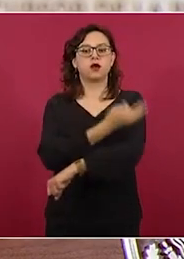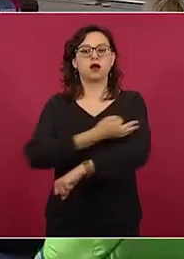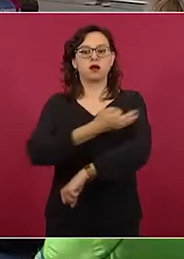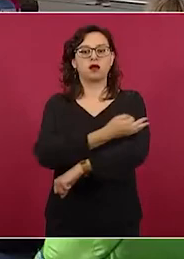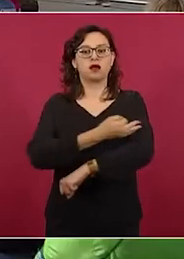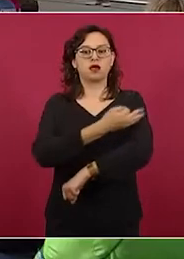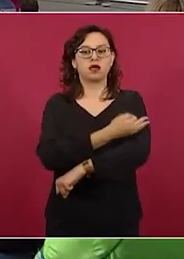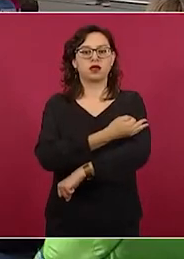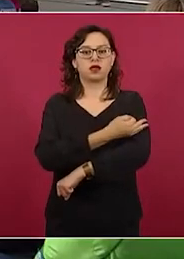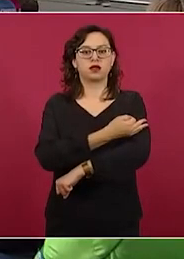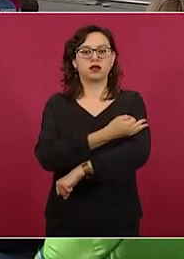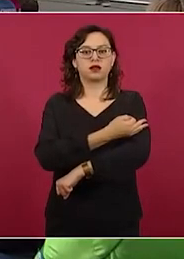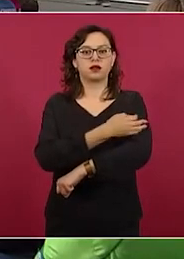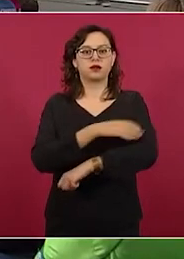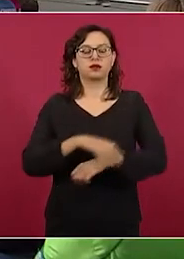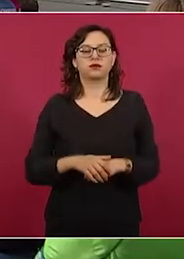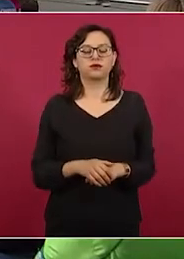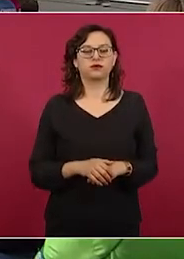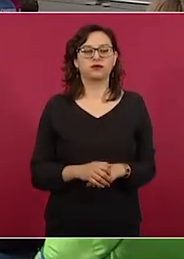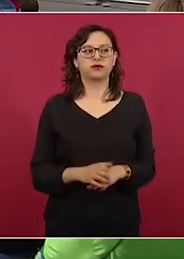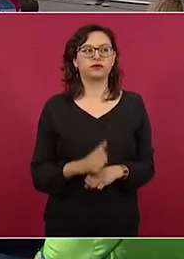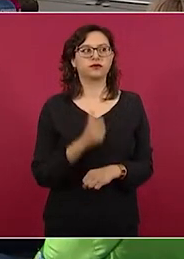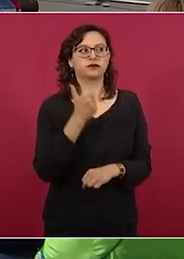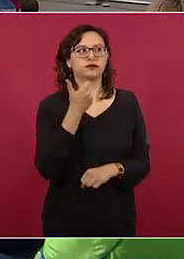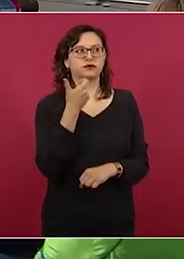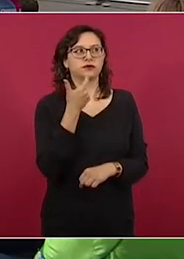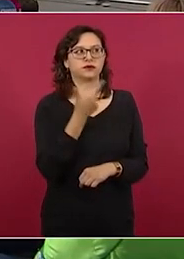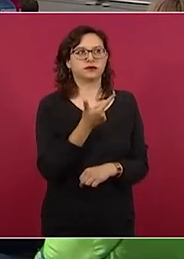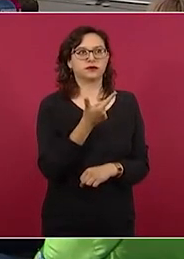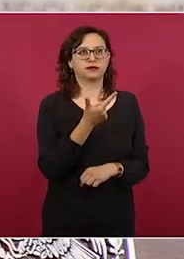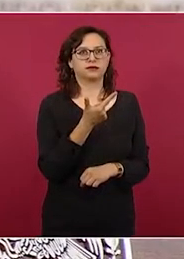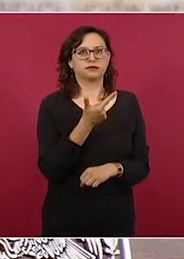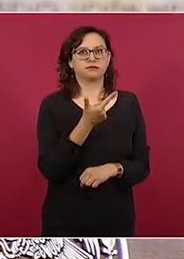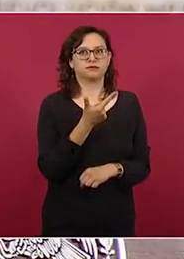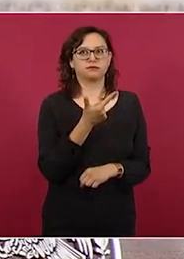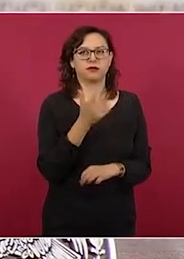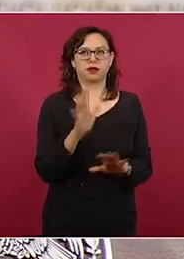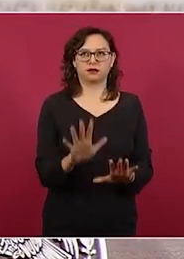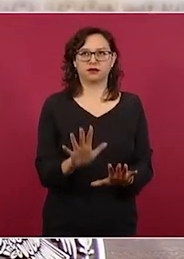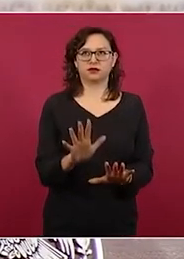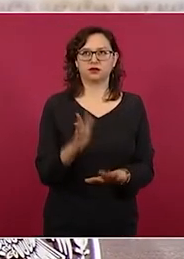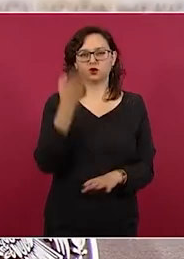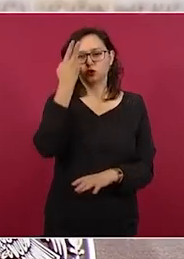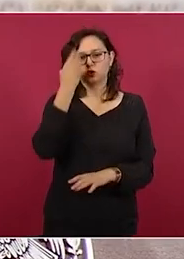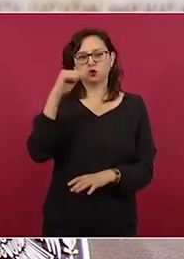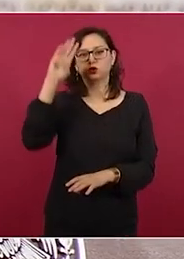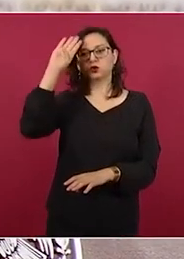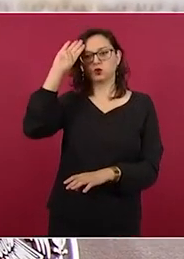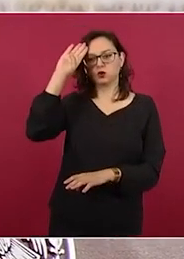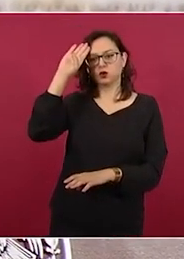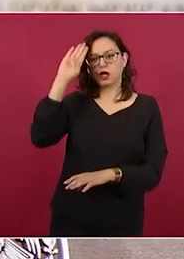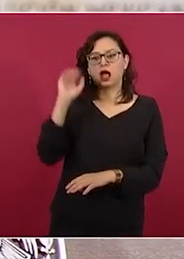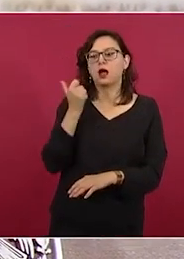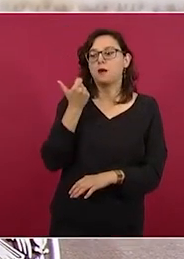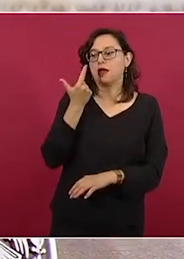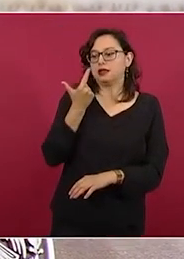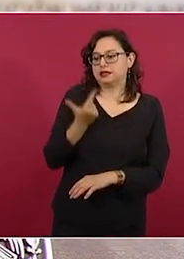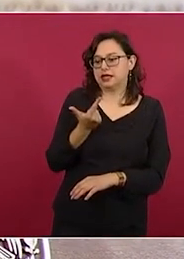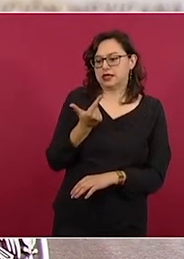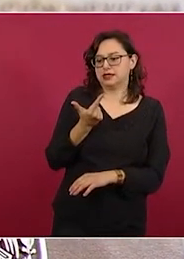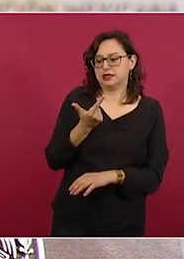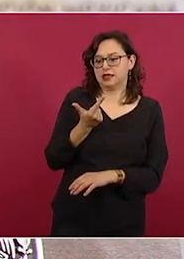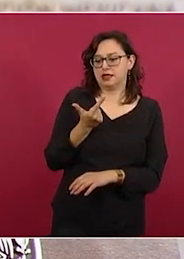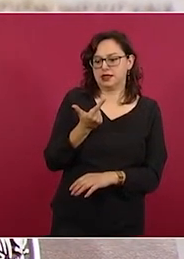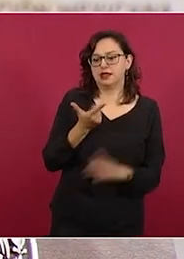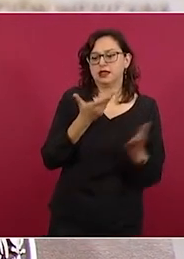¿7, 8, 9 en la tarde? Sí, en la tarde, y nos venimos al día siguiente, el 8, en la noche.